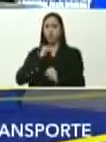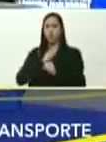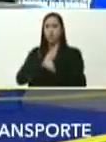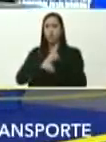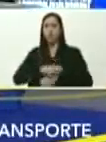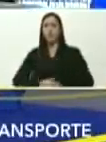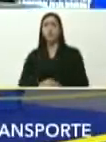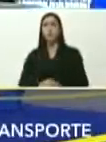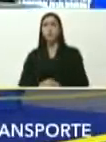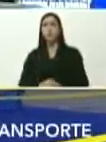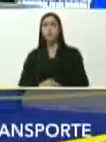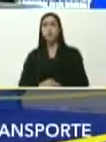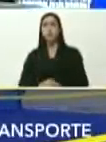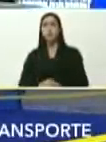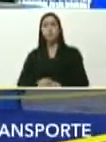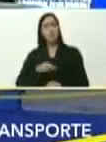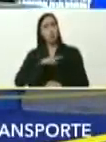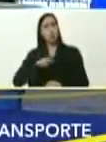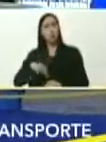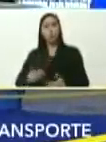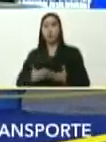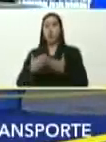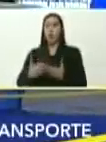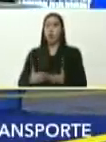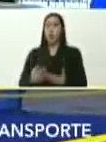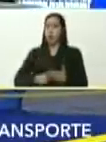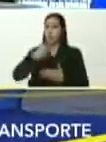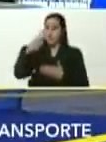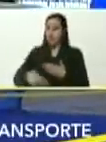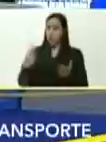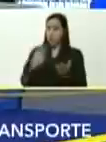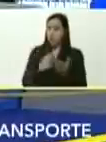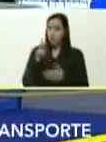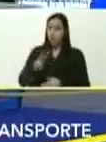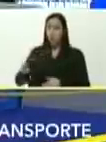y tenemos que garantizar, quiero ver el plan 2022,